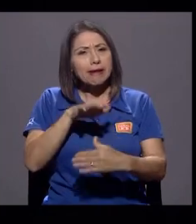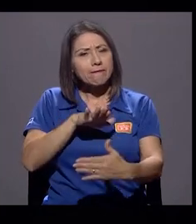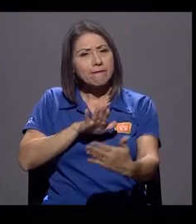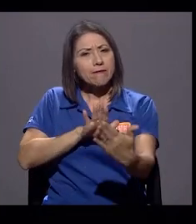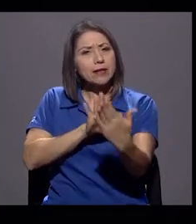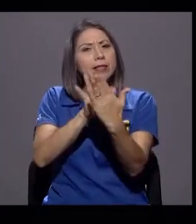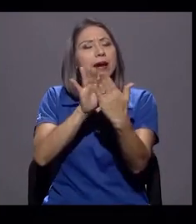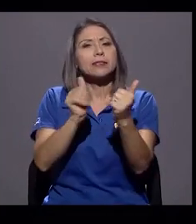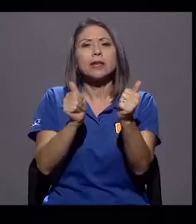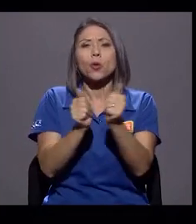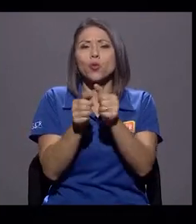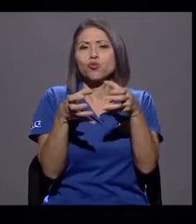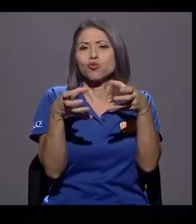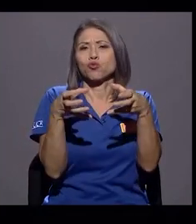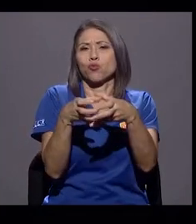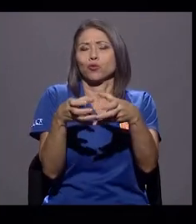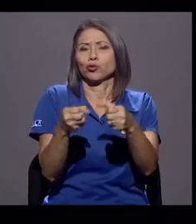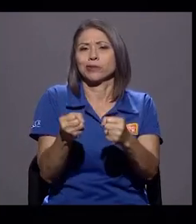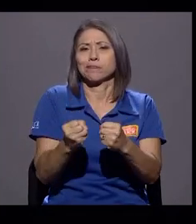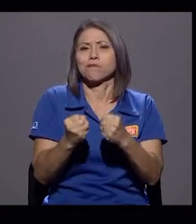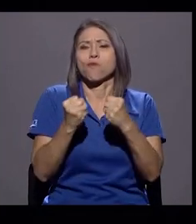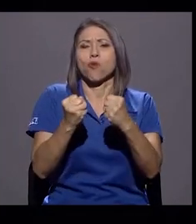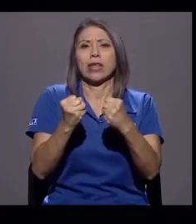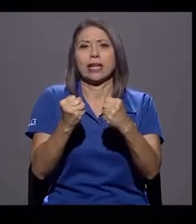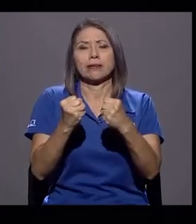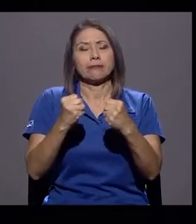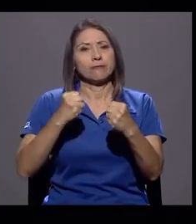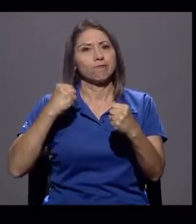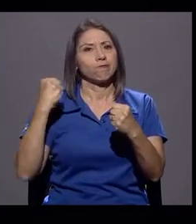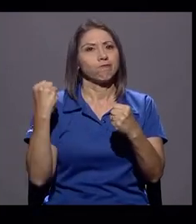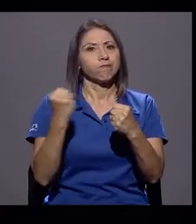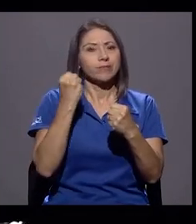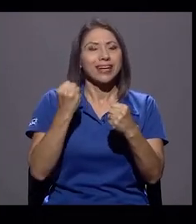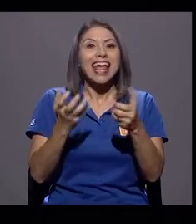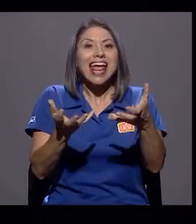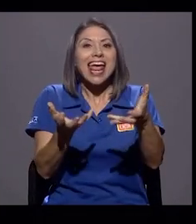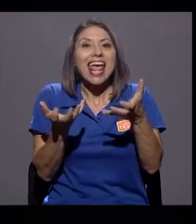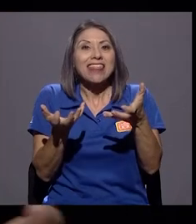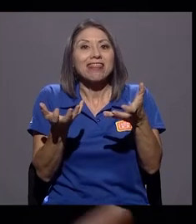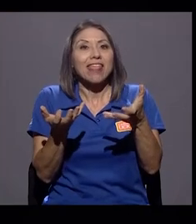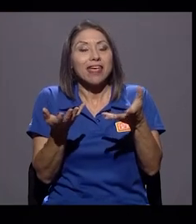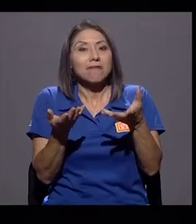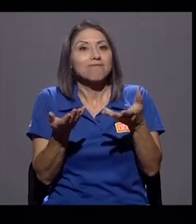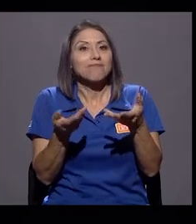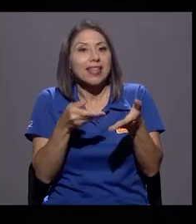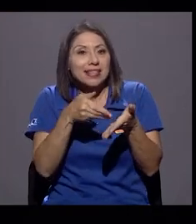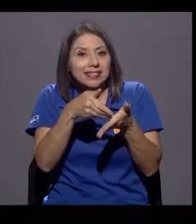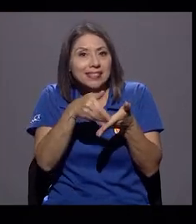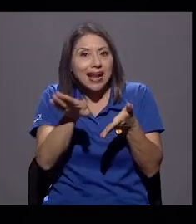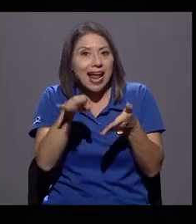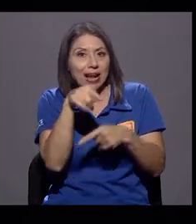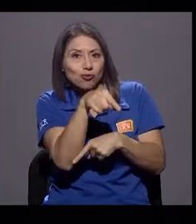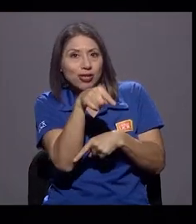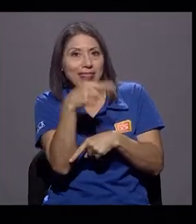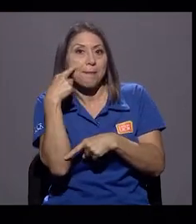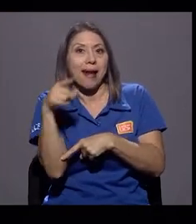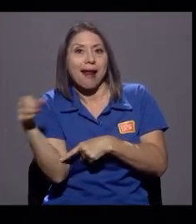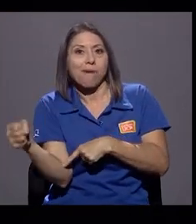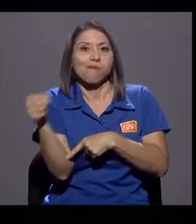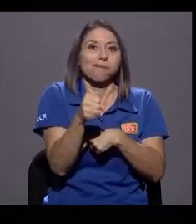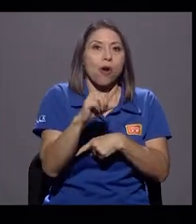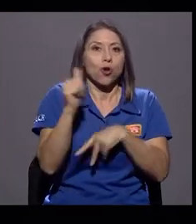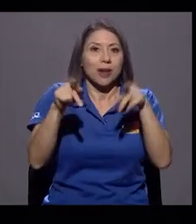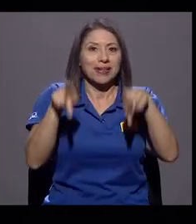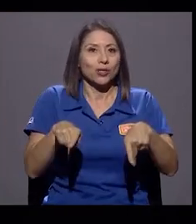poder tan potentes? Gente que la quería sacar a usted para poner a otra persona. Intereses habían de por medio, claramente.